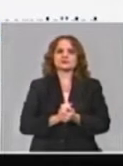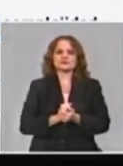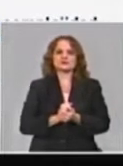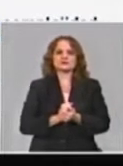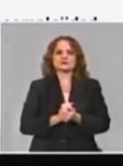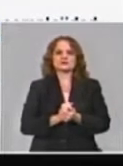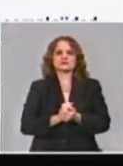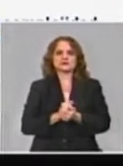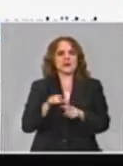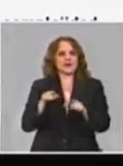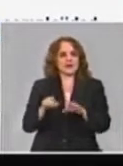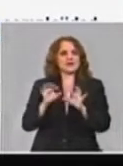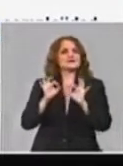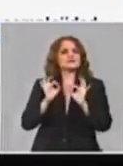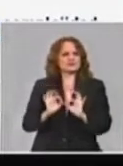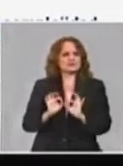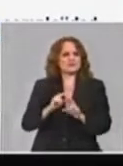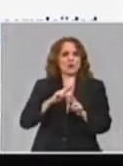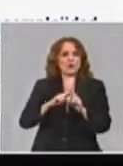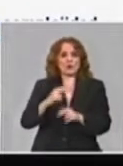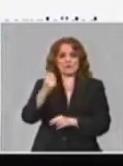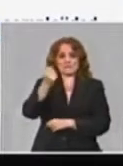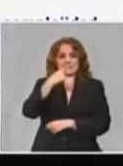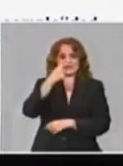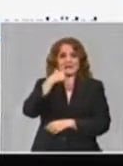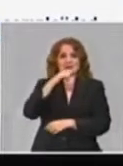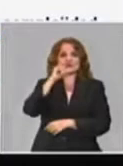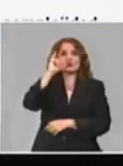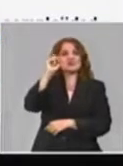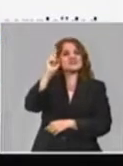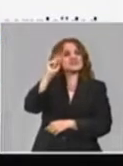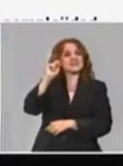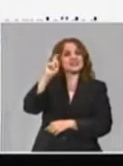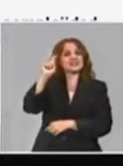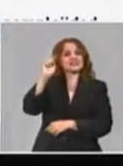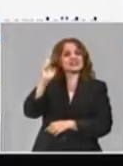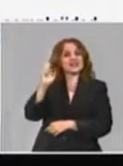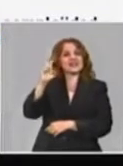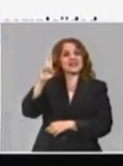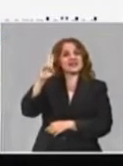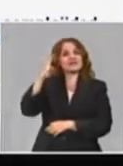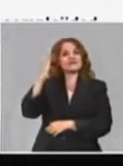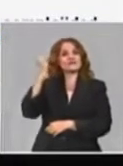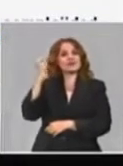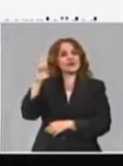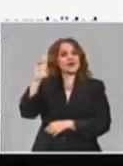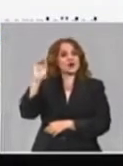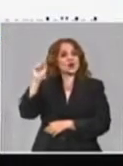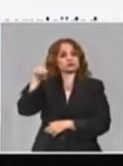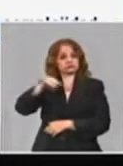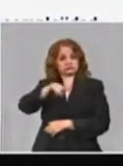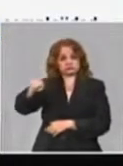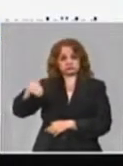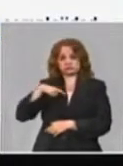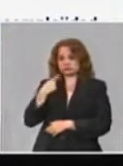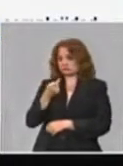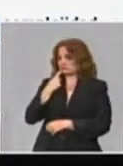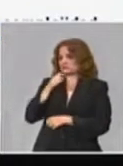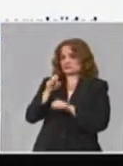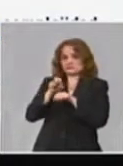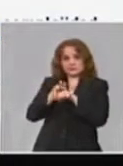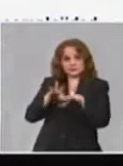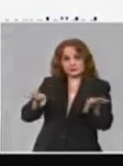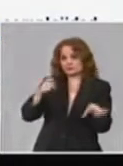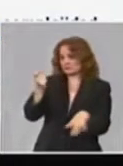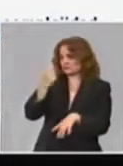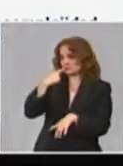Ahí el interferón está en los centros de atención a sospechosos y también está ya en la mención a los pacientes confirmados. decir, que ha habido